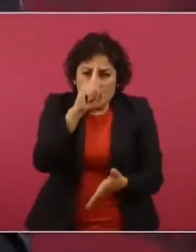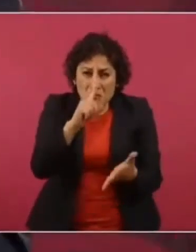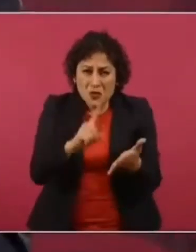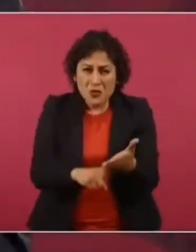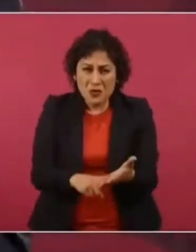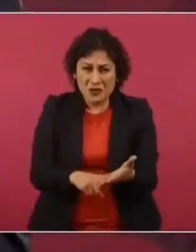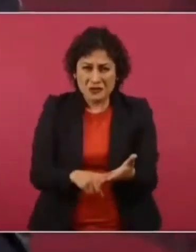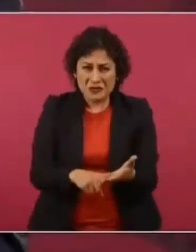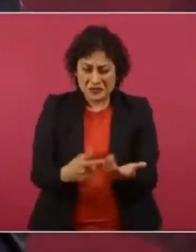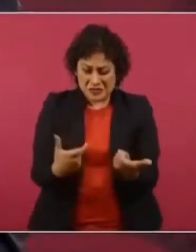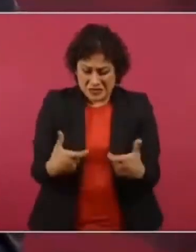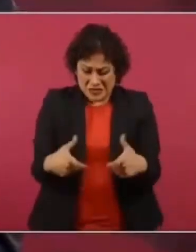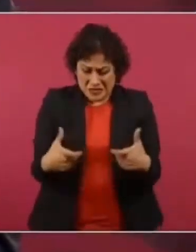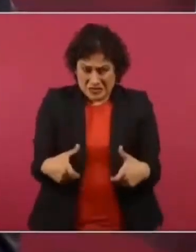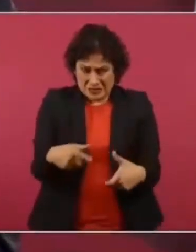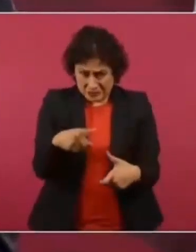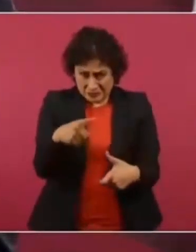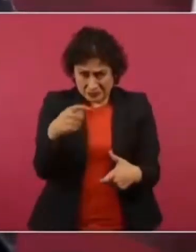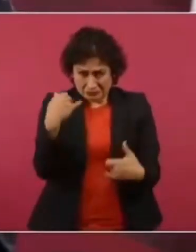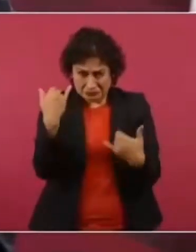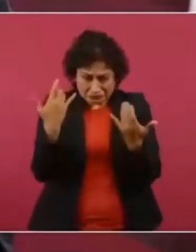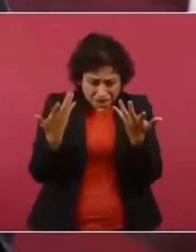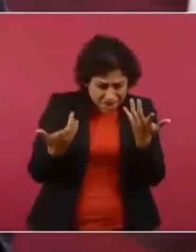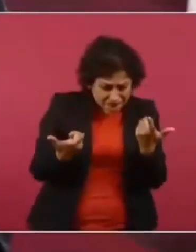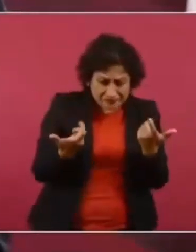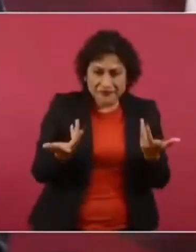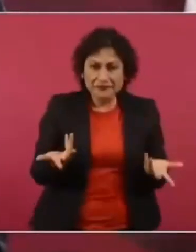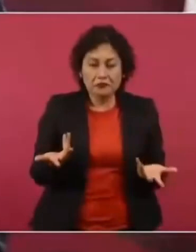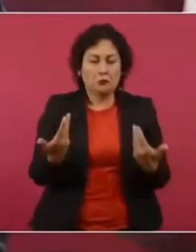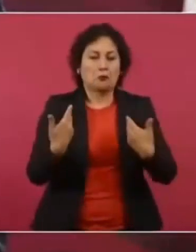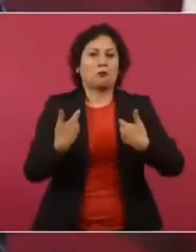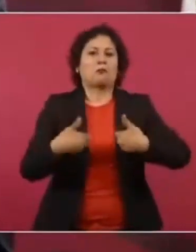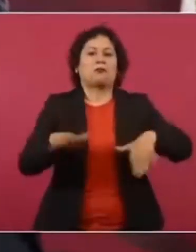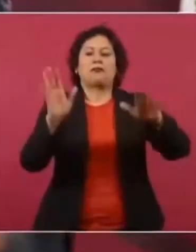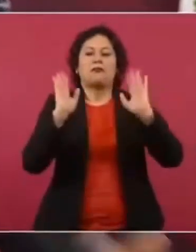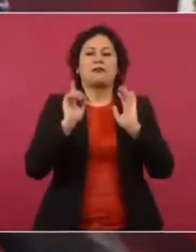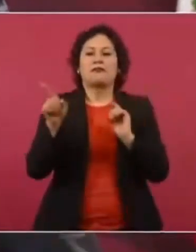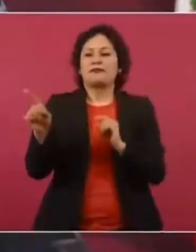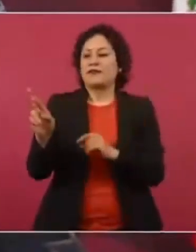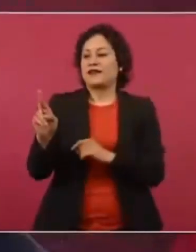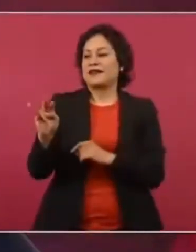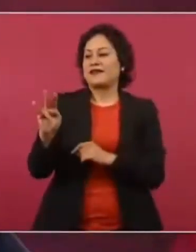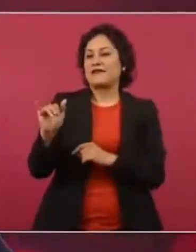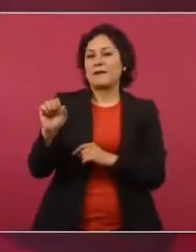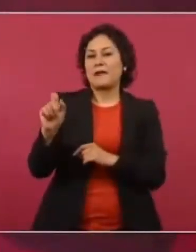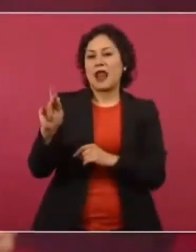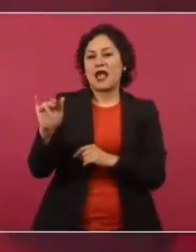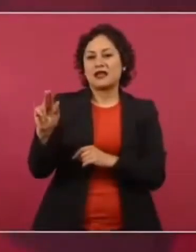Una cantidad. Es así como diría Riva Palacio. Es así, no entra en